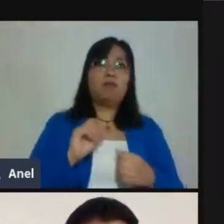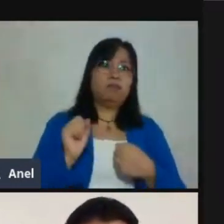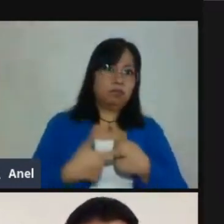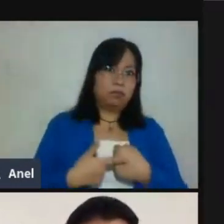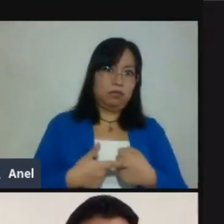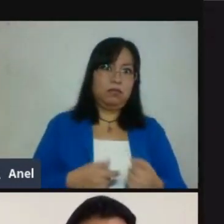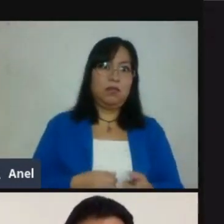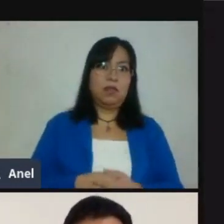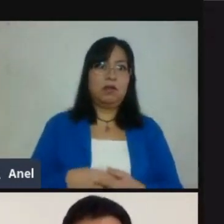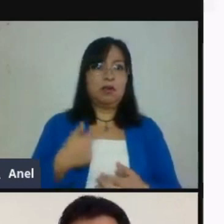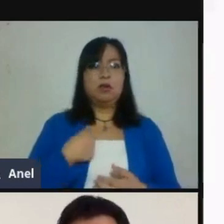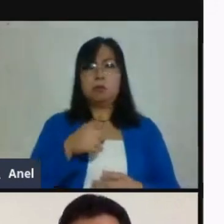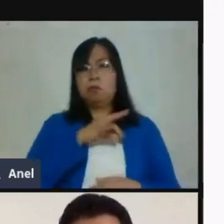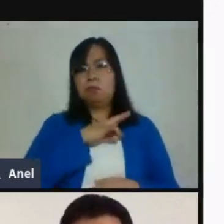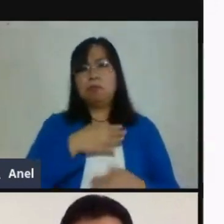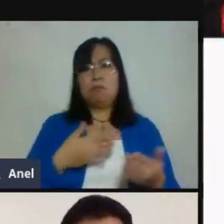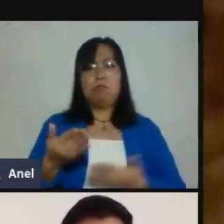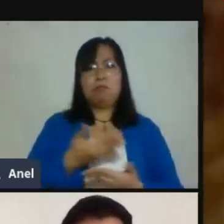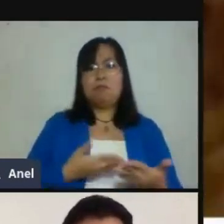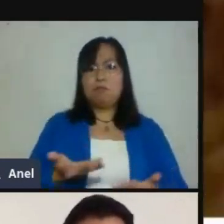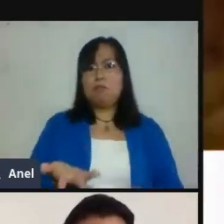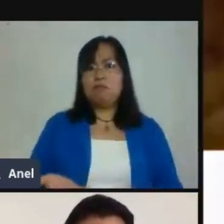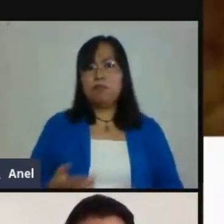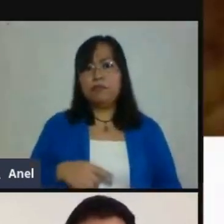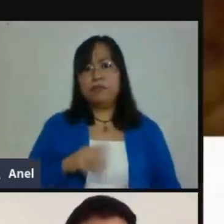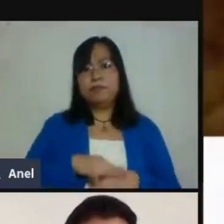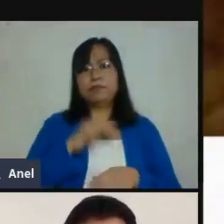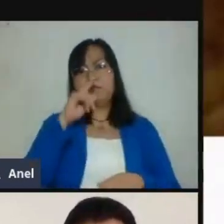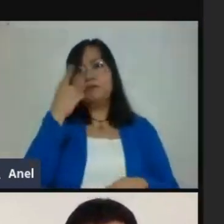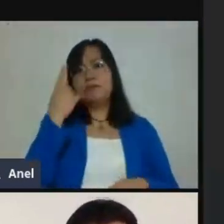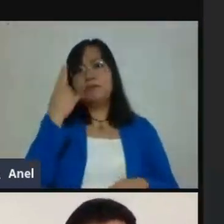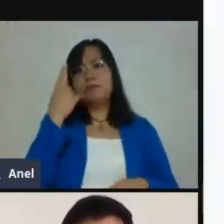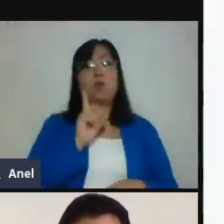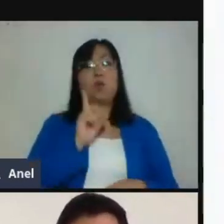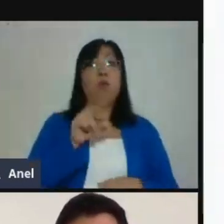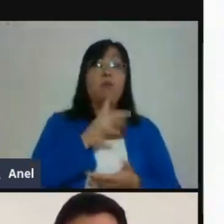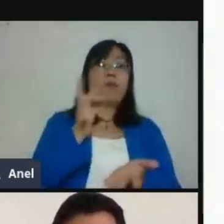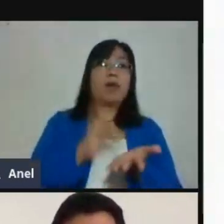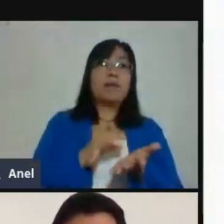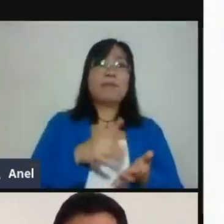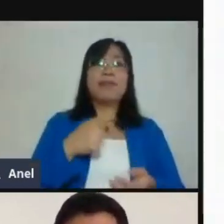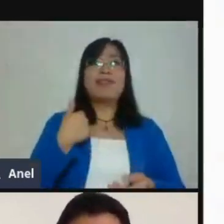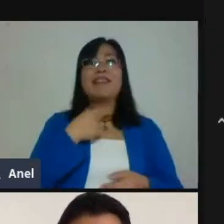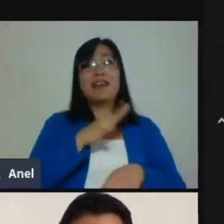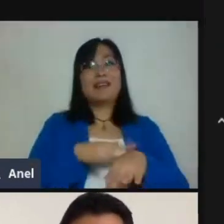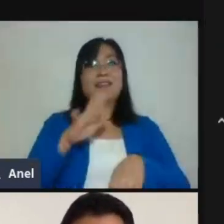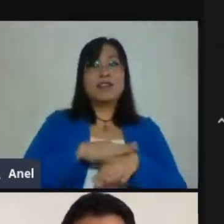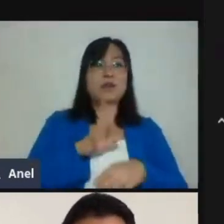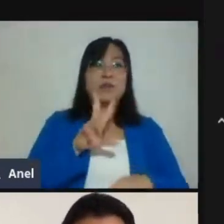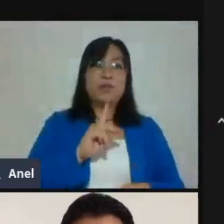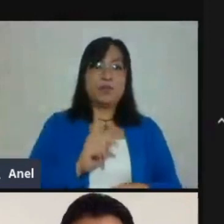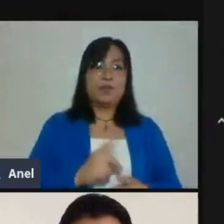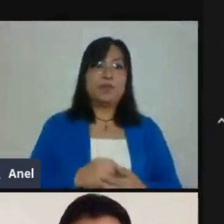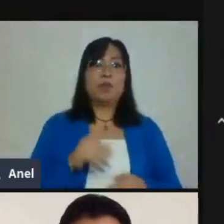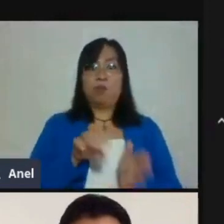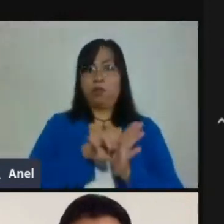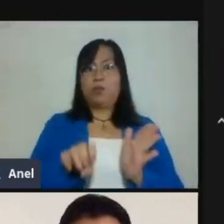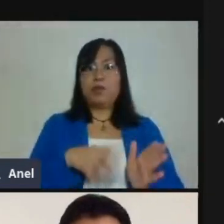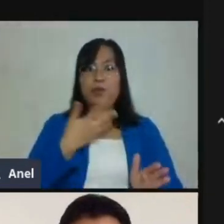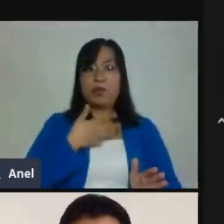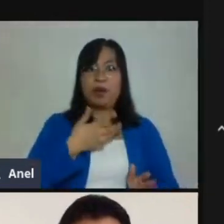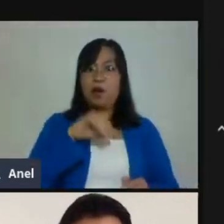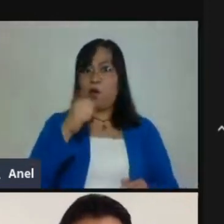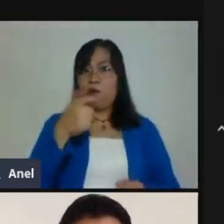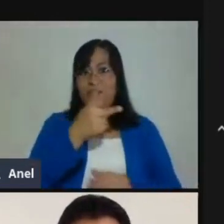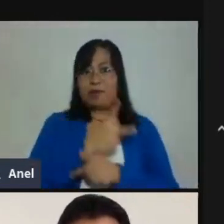los podemos compartir. Pero no solo está el tema académico, por ejemplo, por ejemplo, en prepa Ancelópolis, una de las